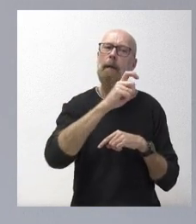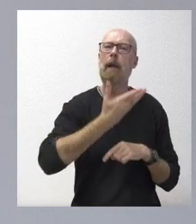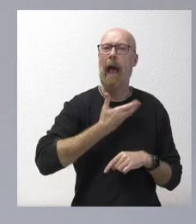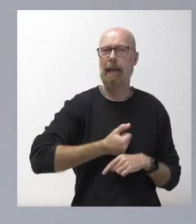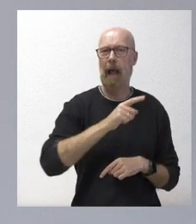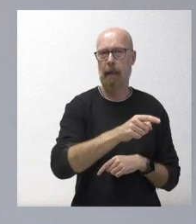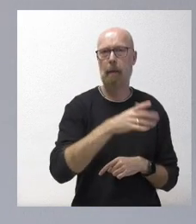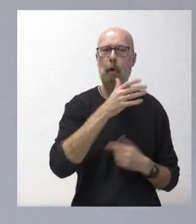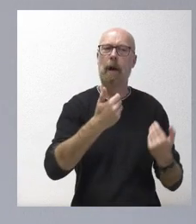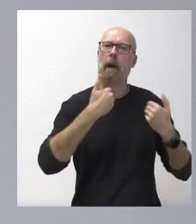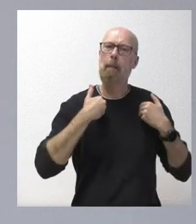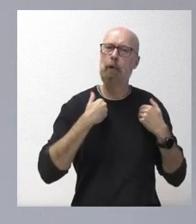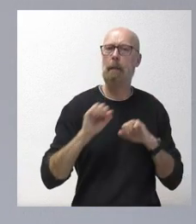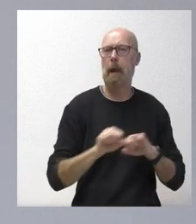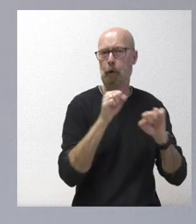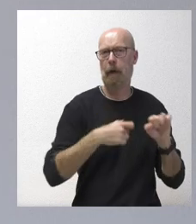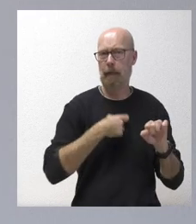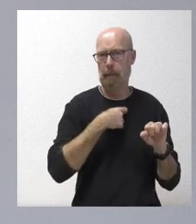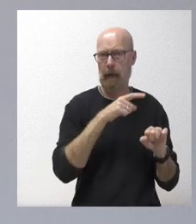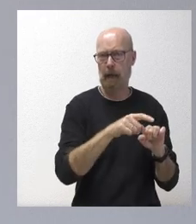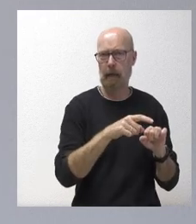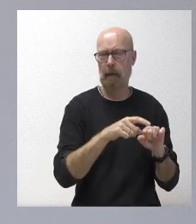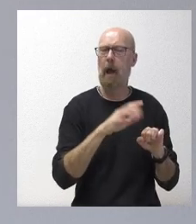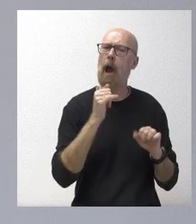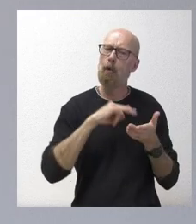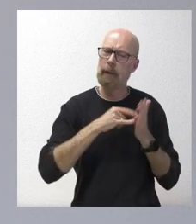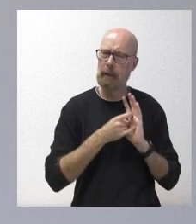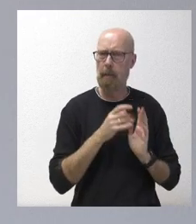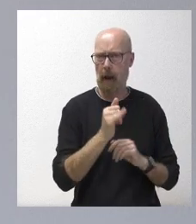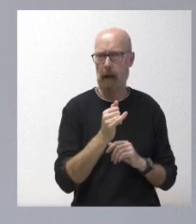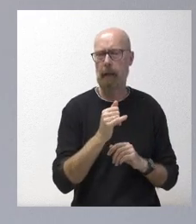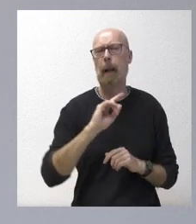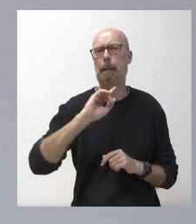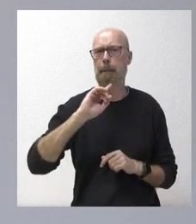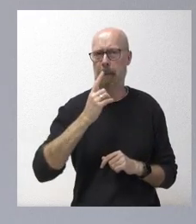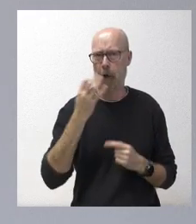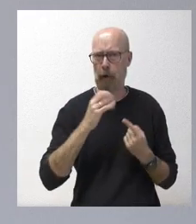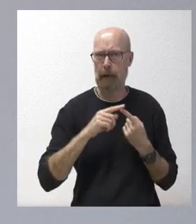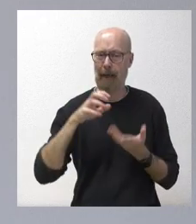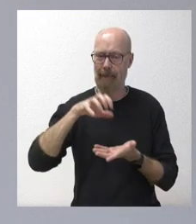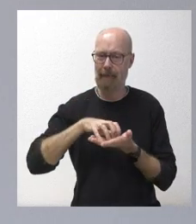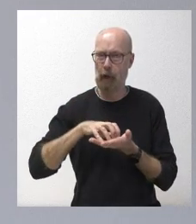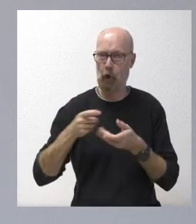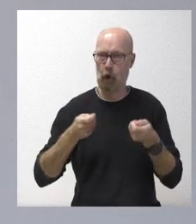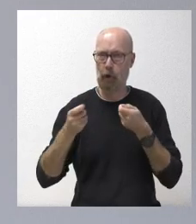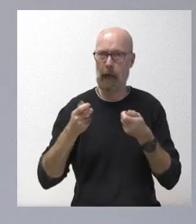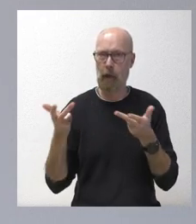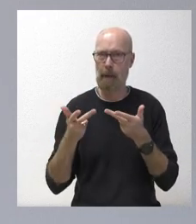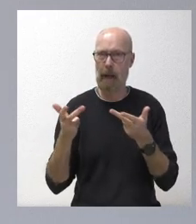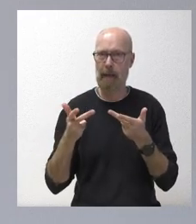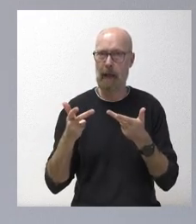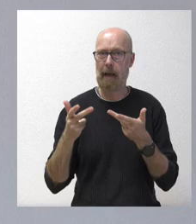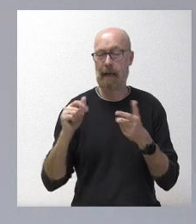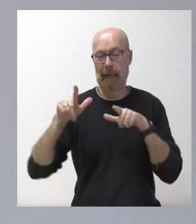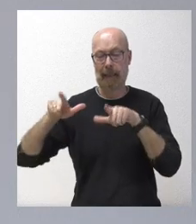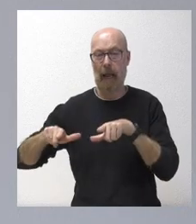de protección civil municipal y, por lo tanto, existe un sistema en el que, primero, la Centro de Coordinación de Emergencias de la Sala y la Sala del